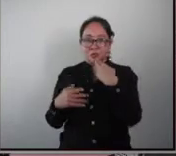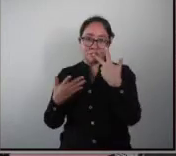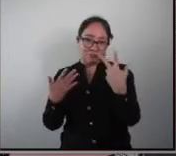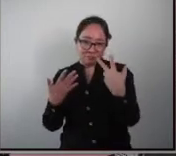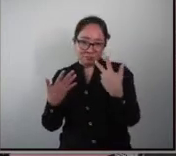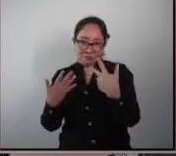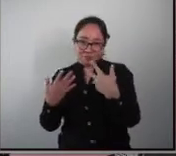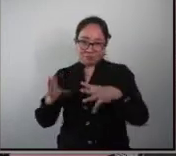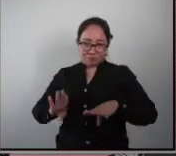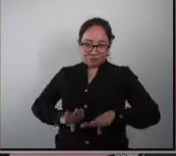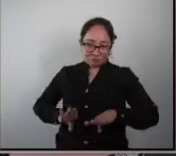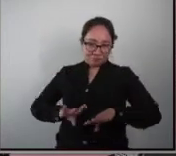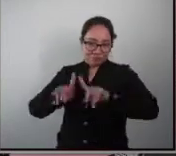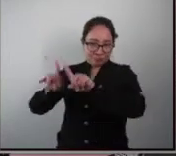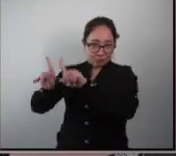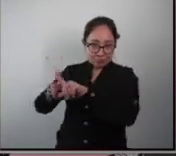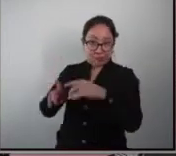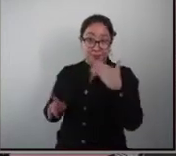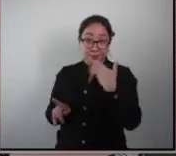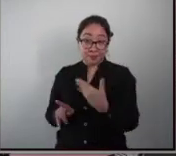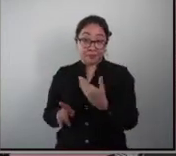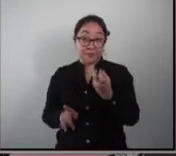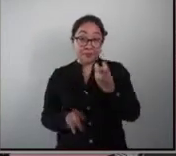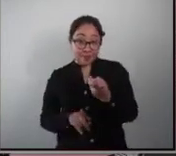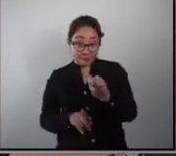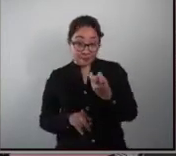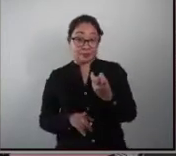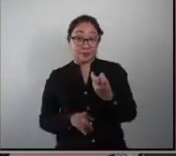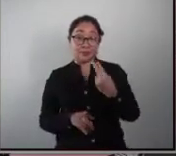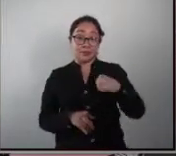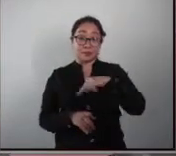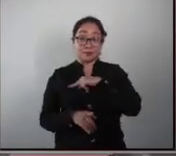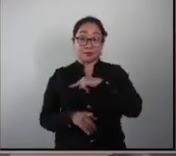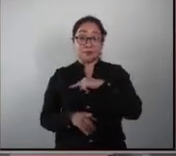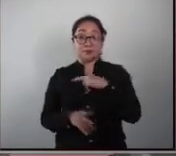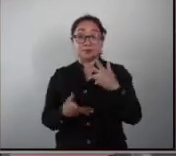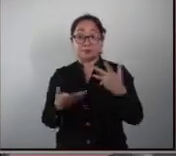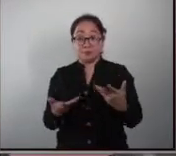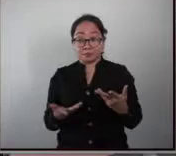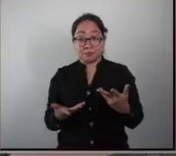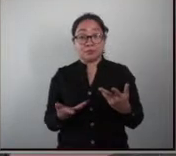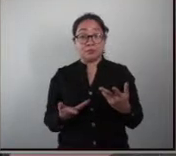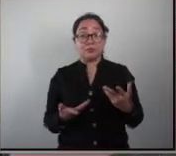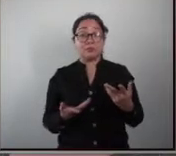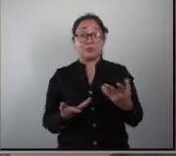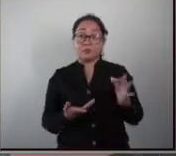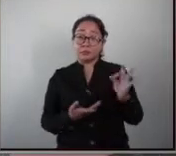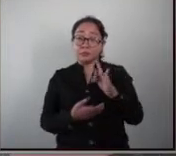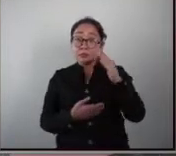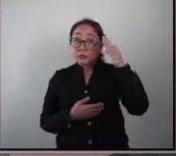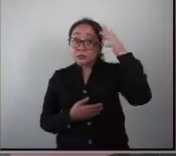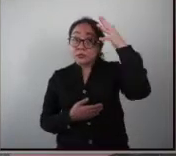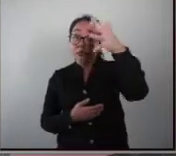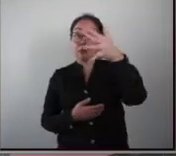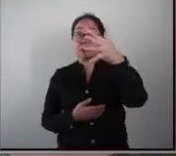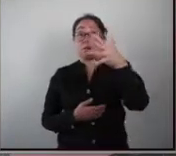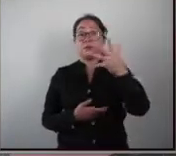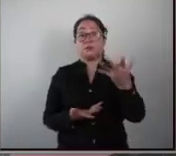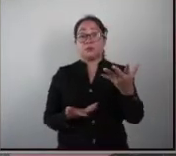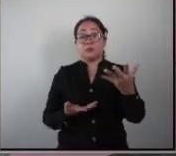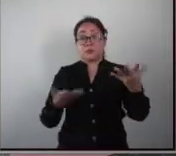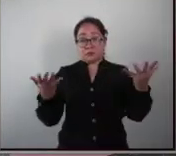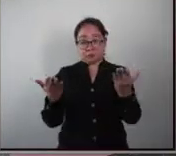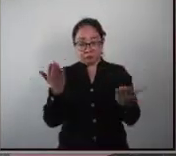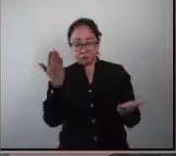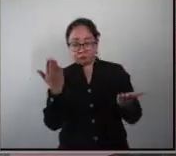conductual entonces justamente nosotros queremos poder llegar en algún momento a hacer esa